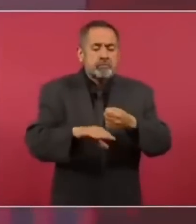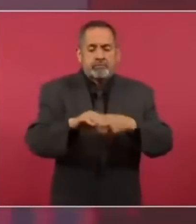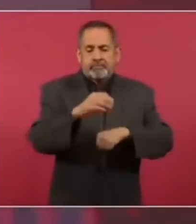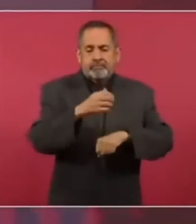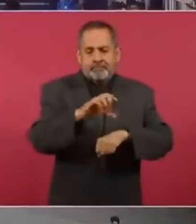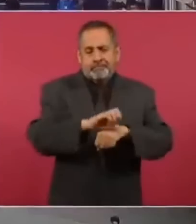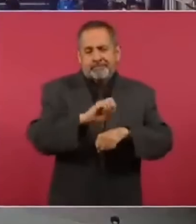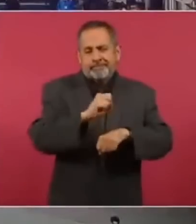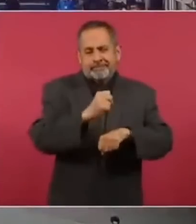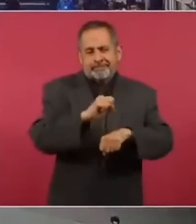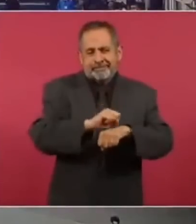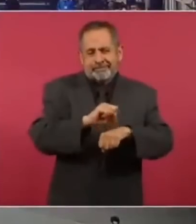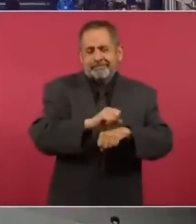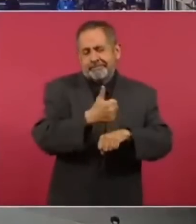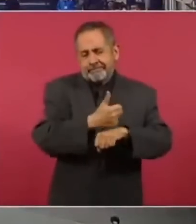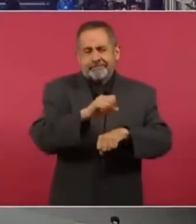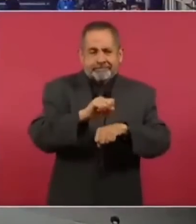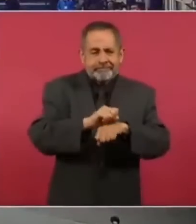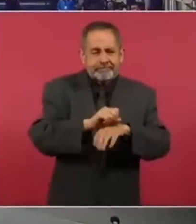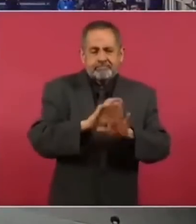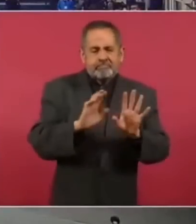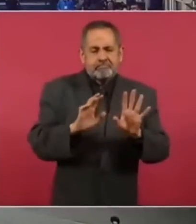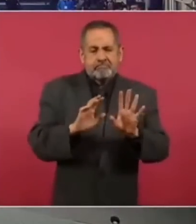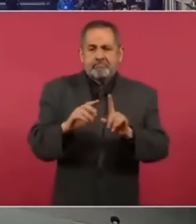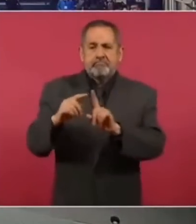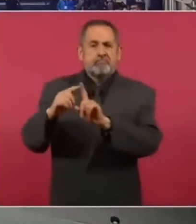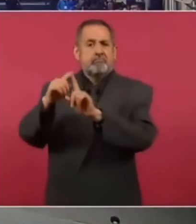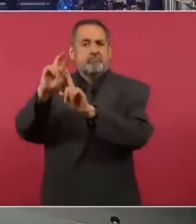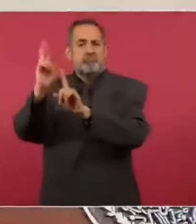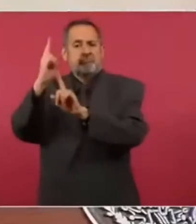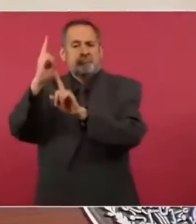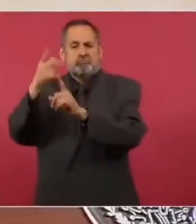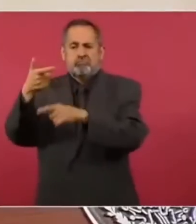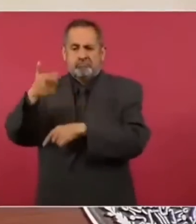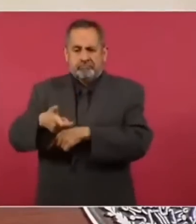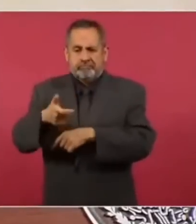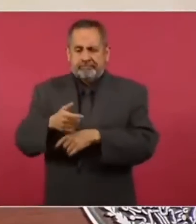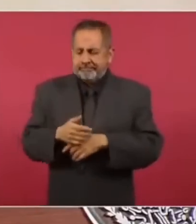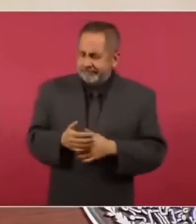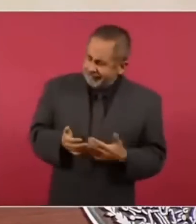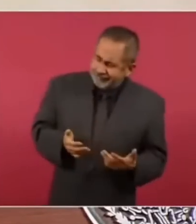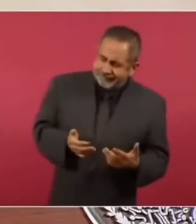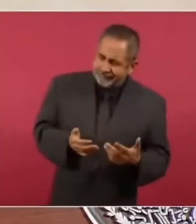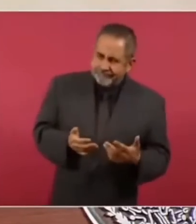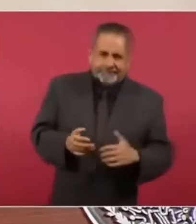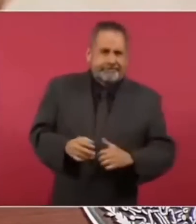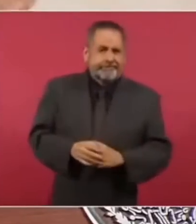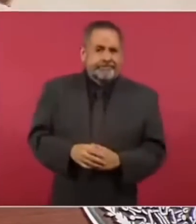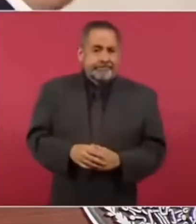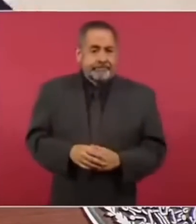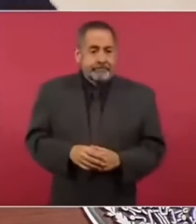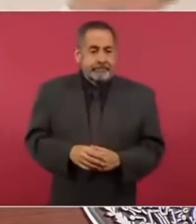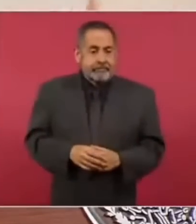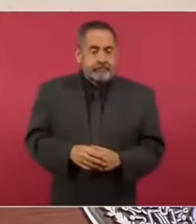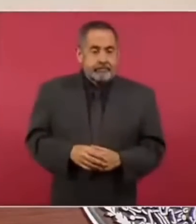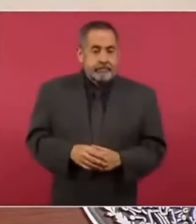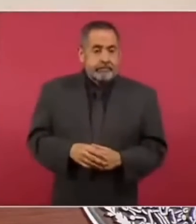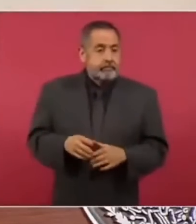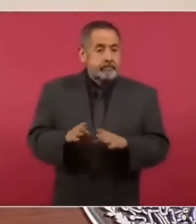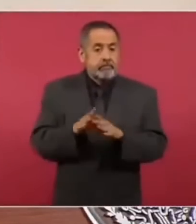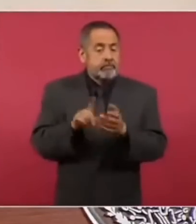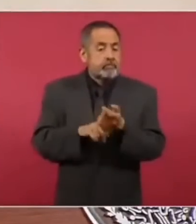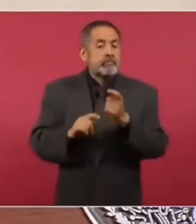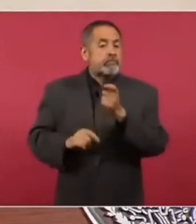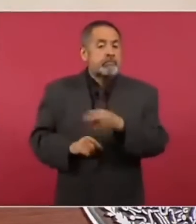dejaron al mercado la educación media superior y la educación superior. Entonces, creció la matrícula